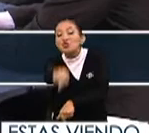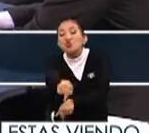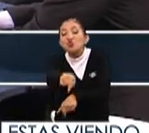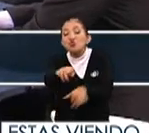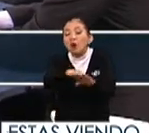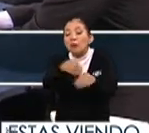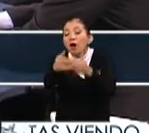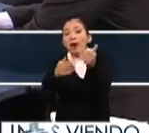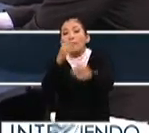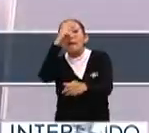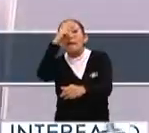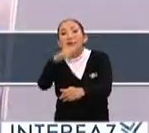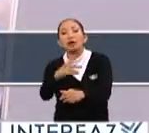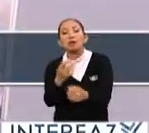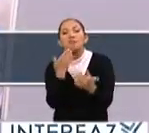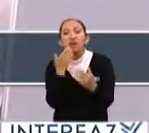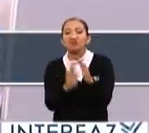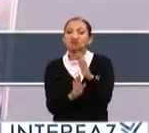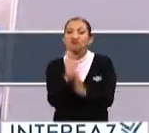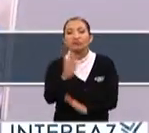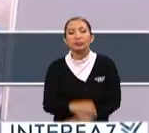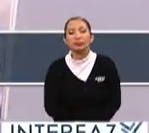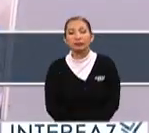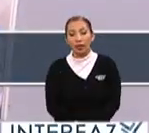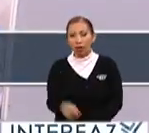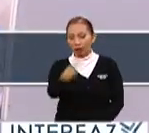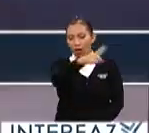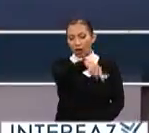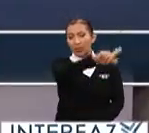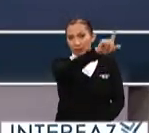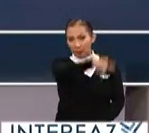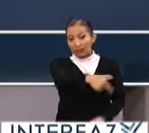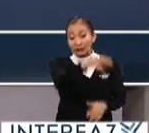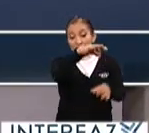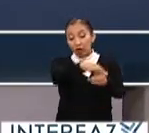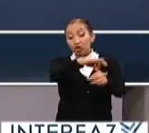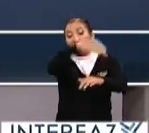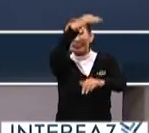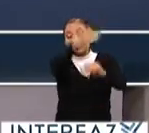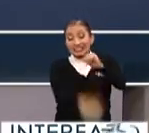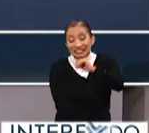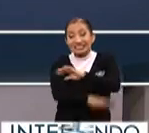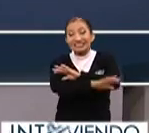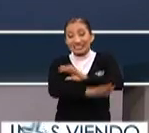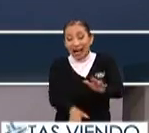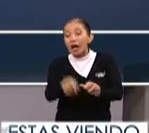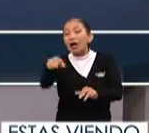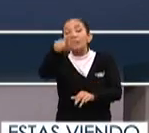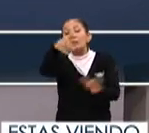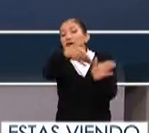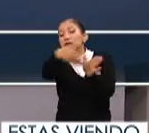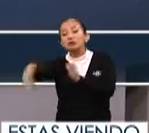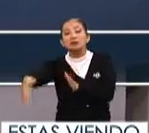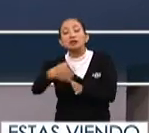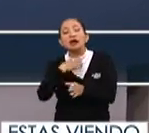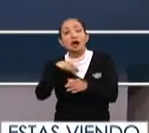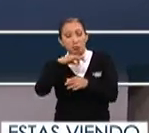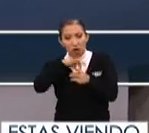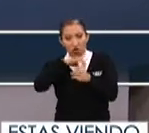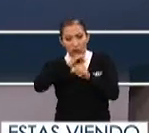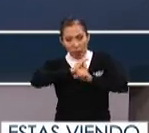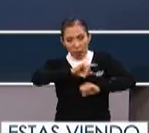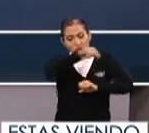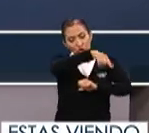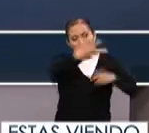acaba siendo un mejor país? Claro. ¿Qué van a hacer ustedes después de la jornada electoral? Como voto informado, estuvieron